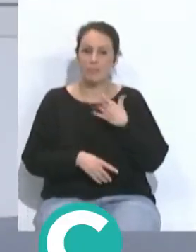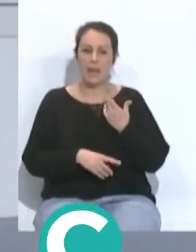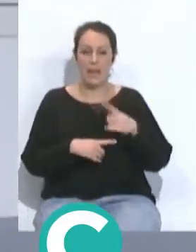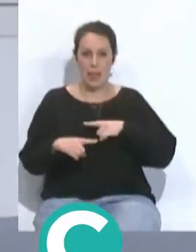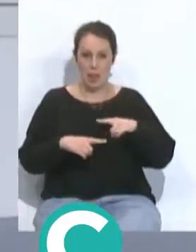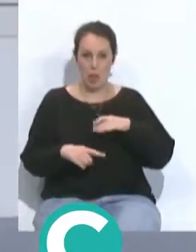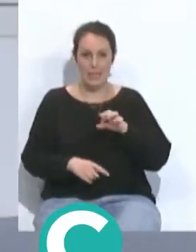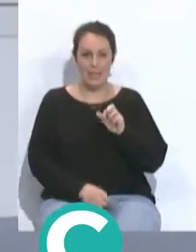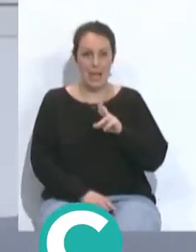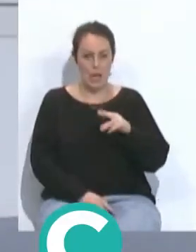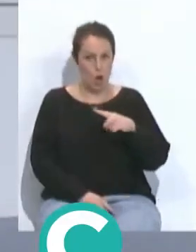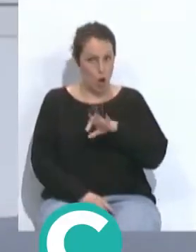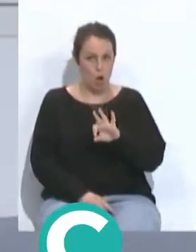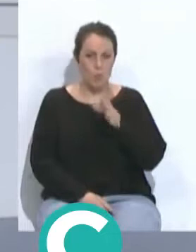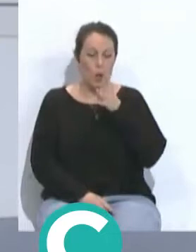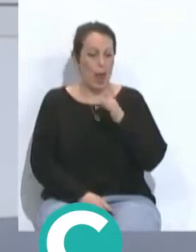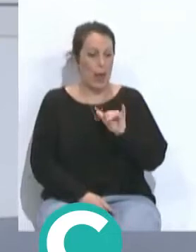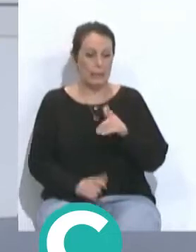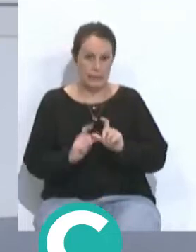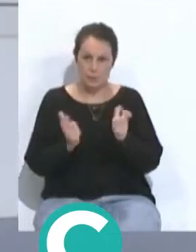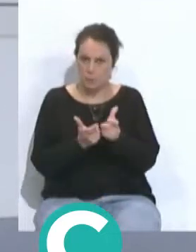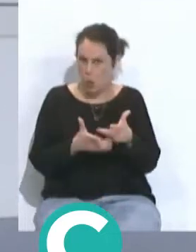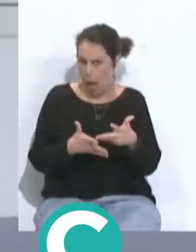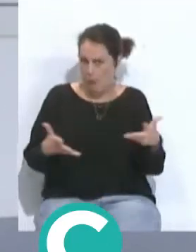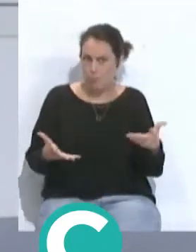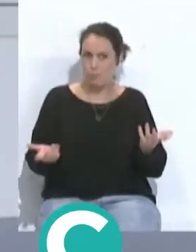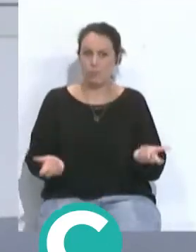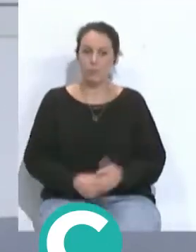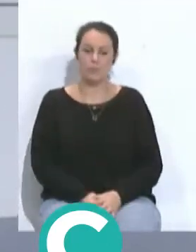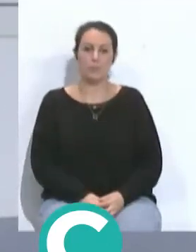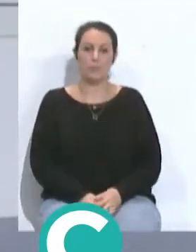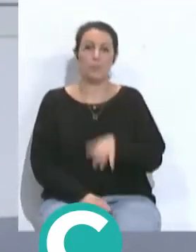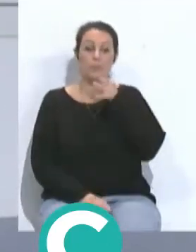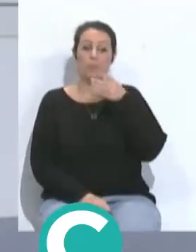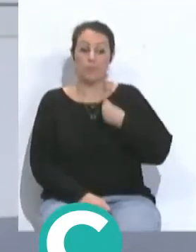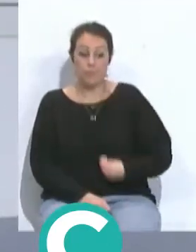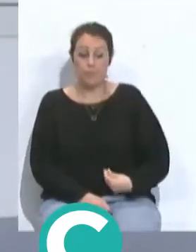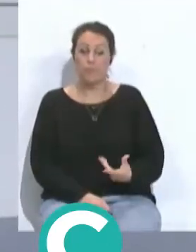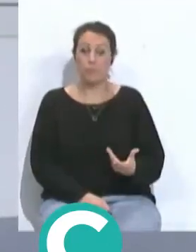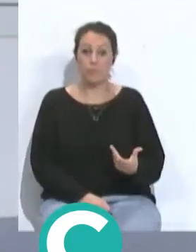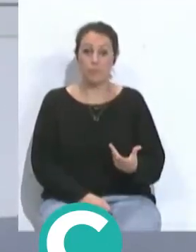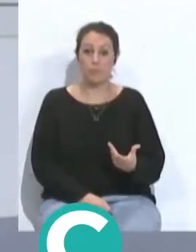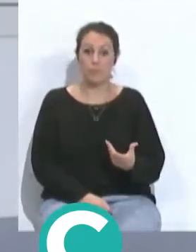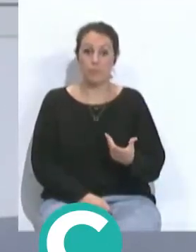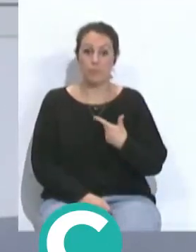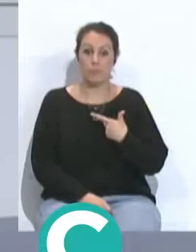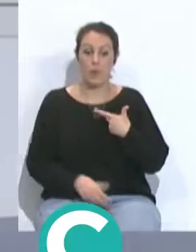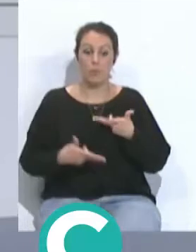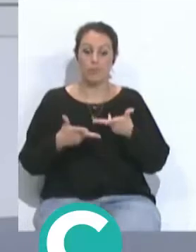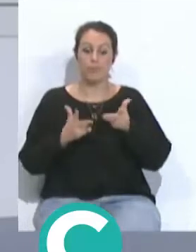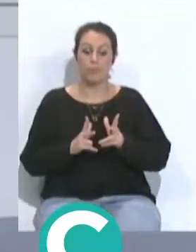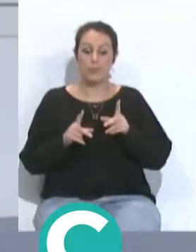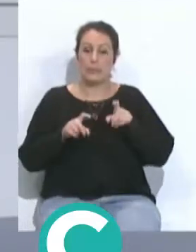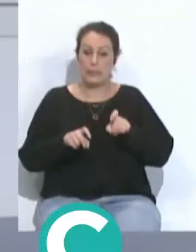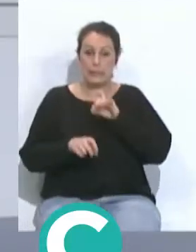González porque tiene una plantilla amplia. Ahora mismo están en el dique seco